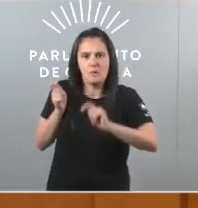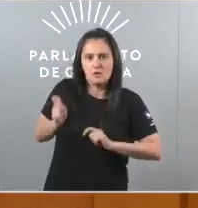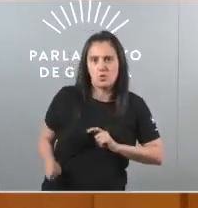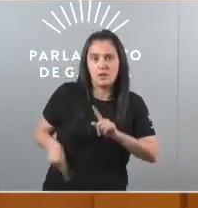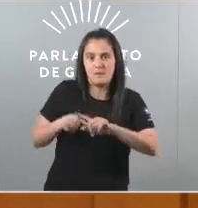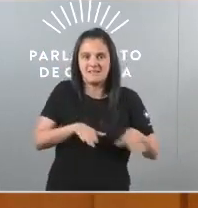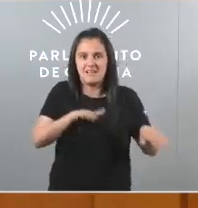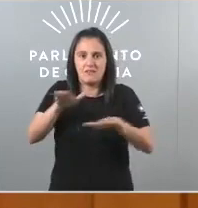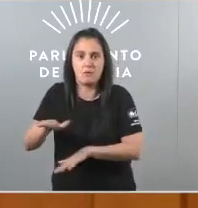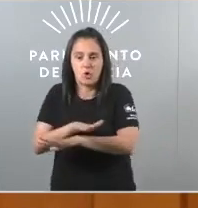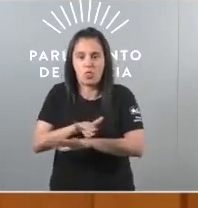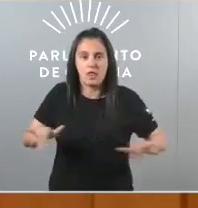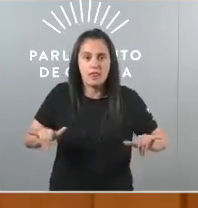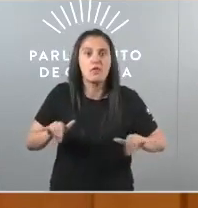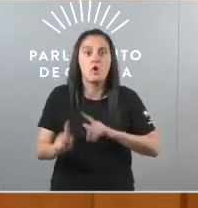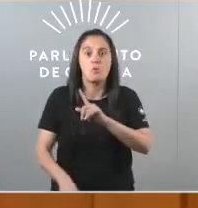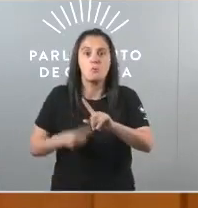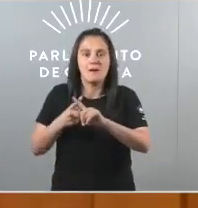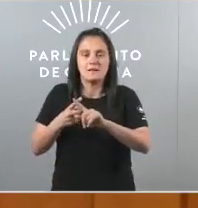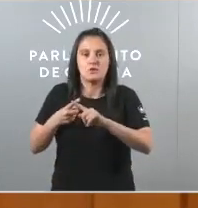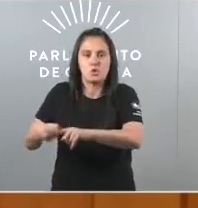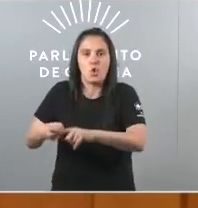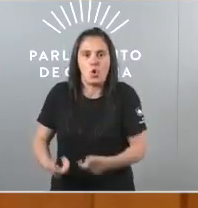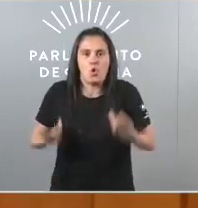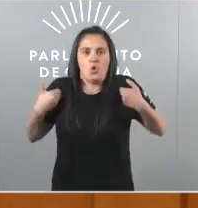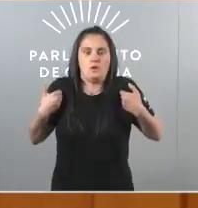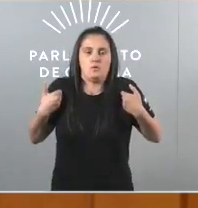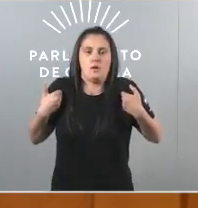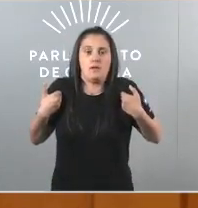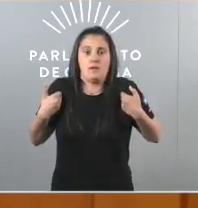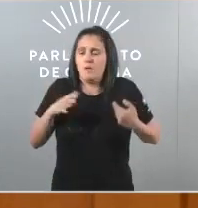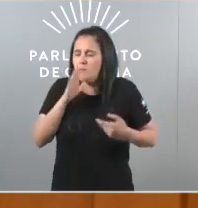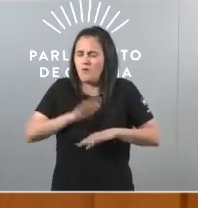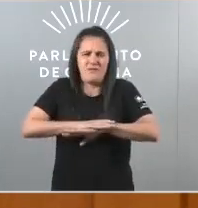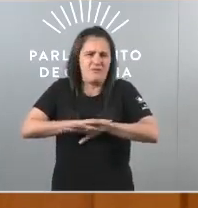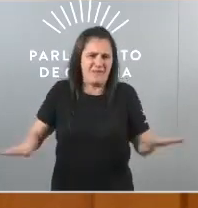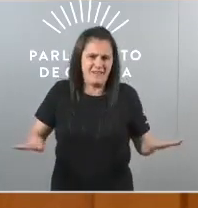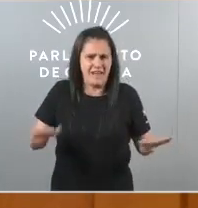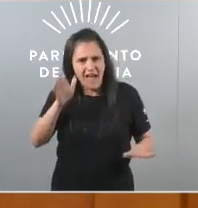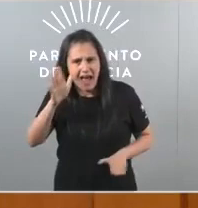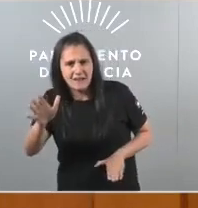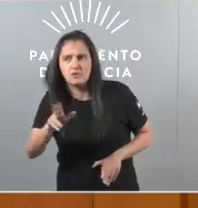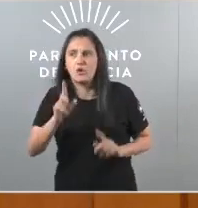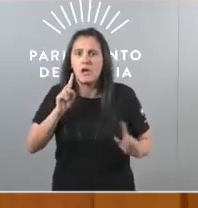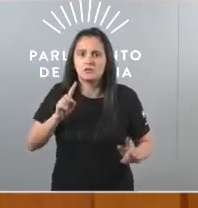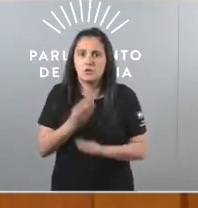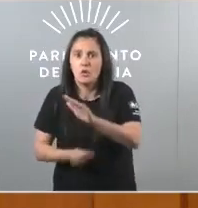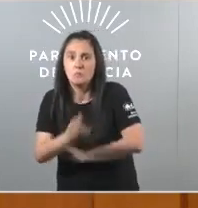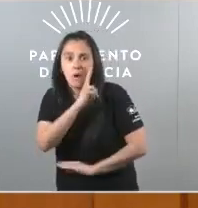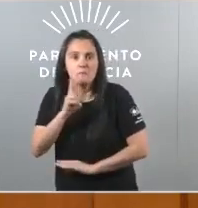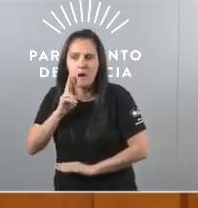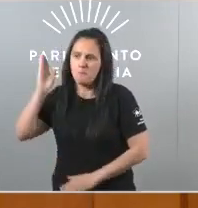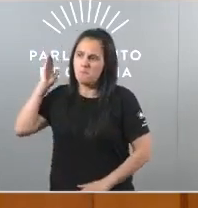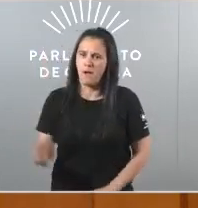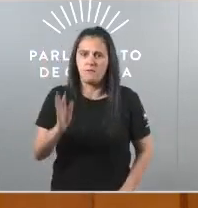favor da conciliación e da corresponsabilidade porque xa está ben que a maternidade penalice as